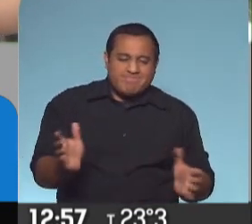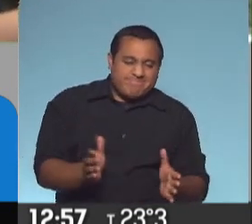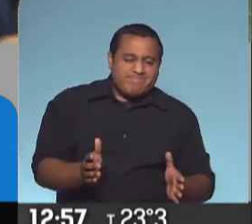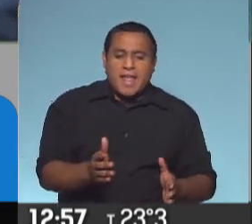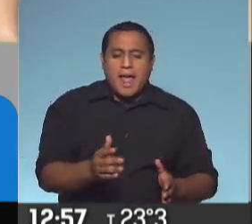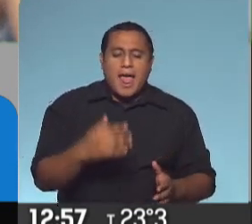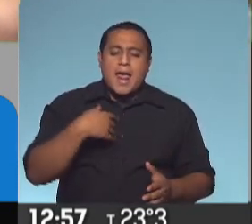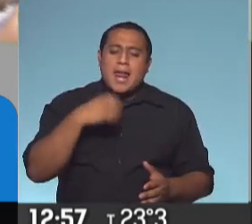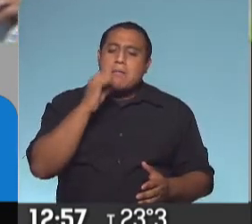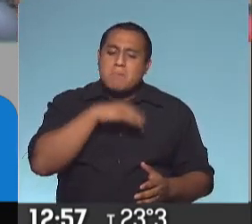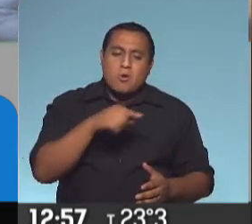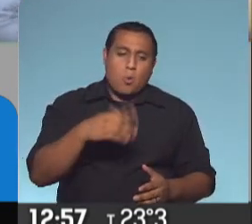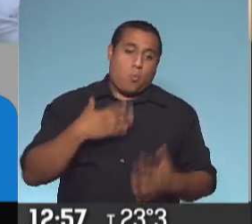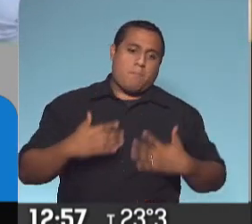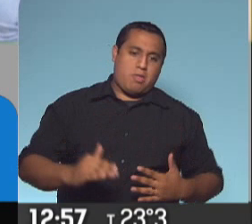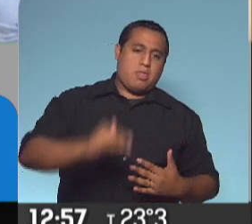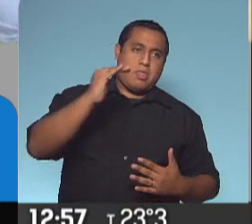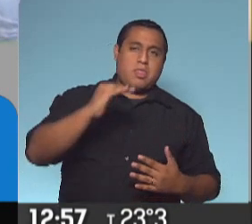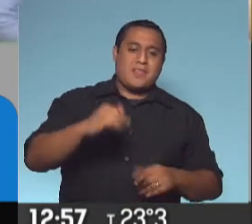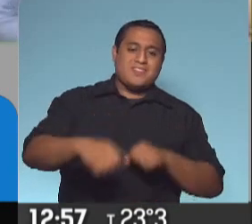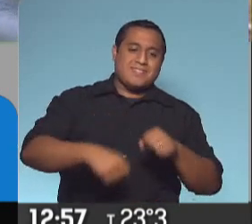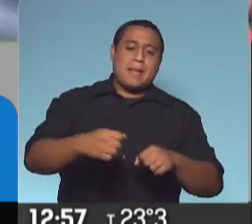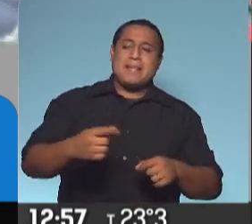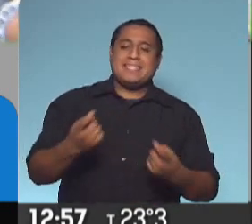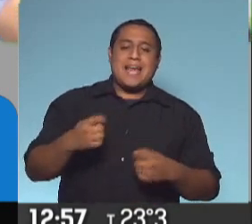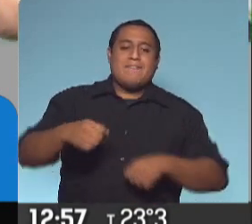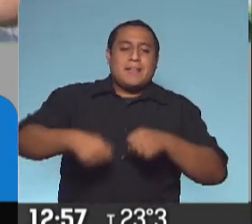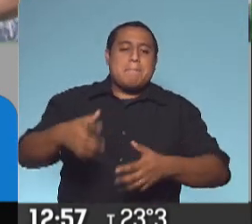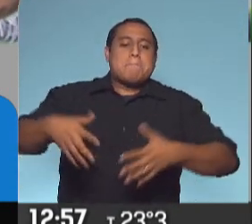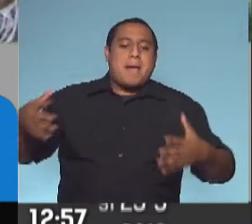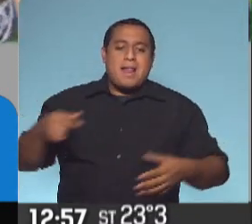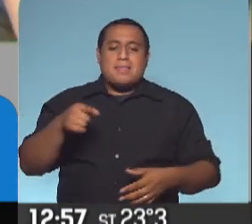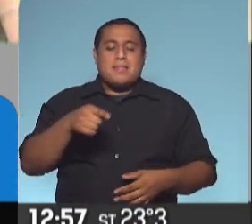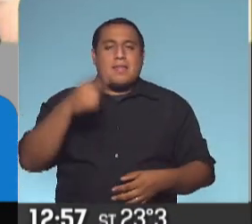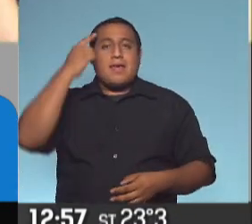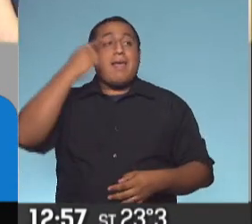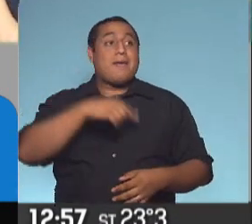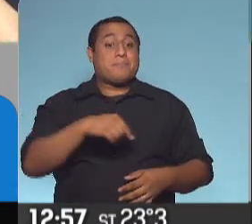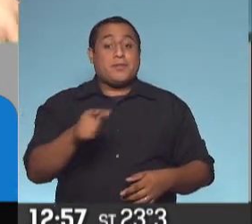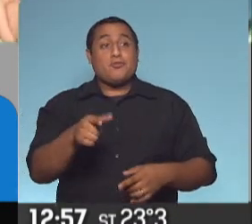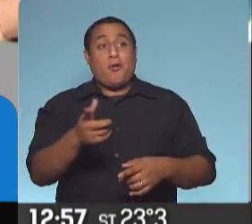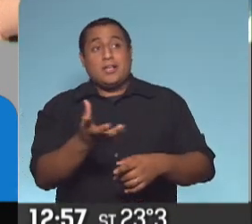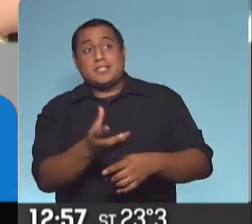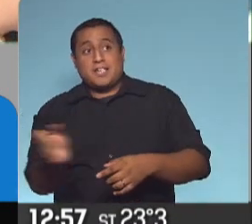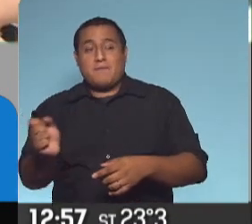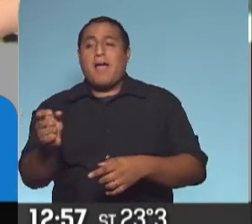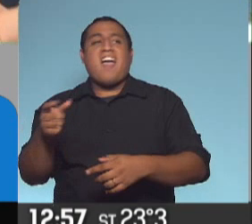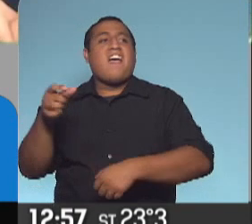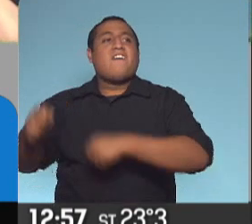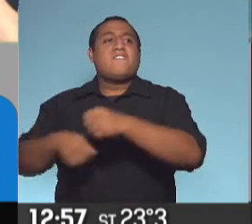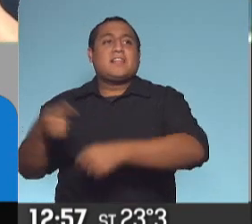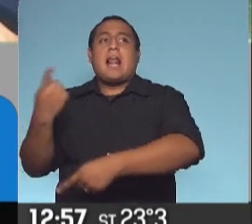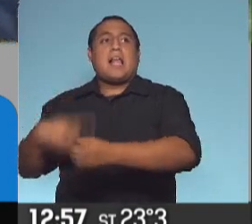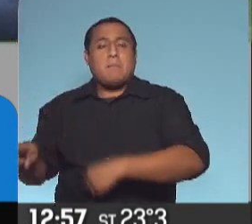que mejor para su contextura ya era una bicicleta un poco más grande, entonces le dijo que la iba a llevar a cambiar la bicicleta.